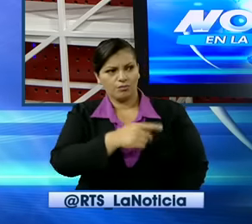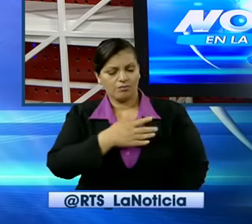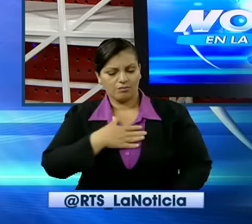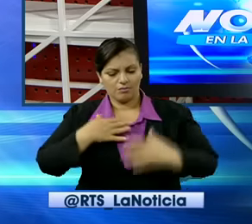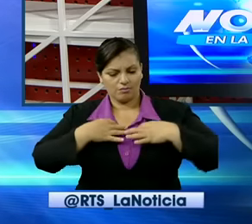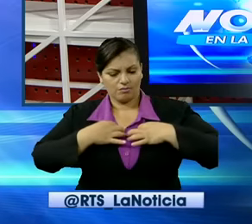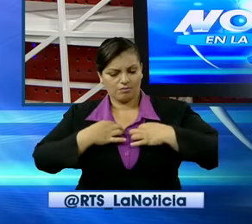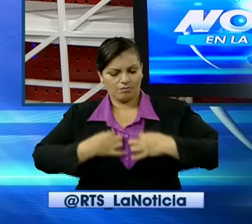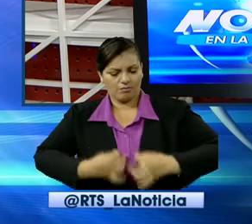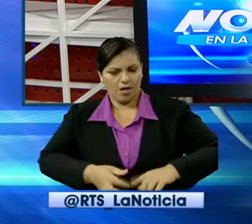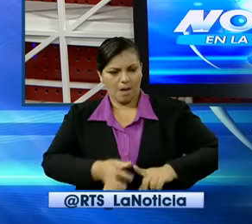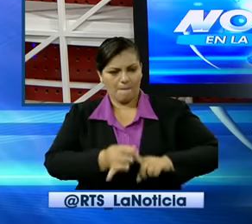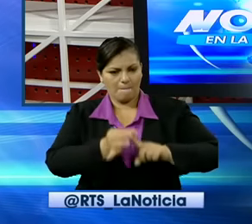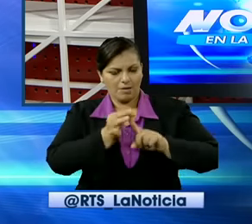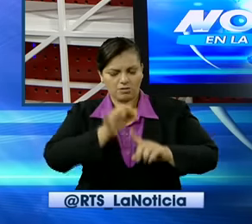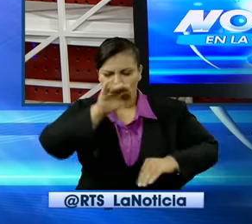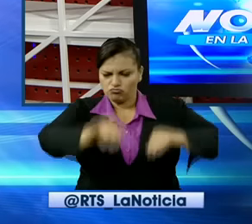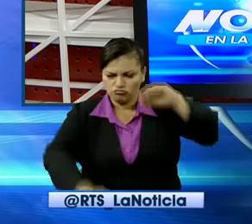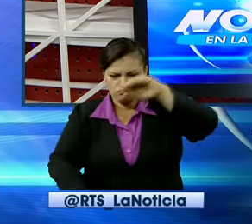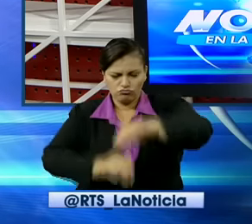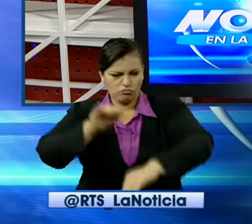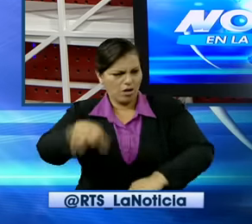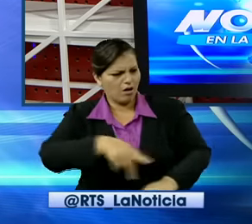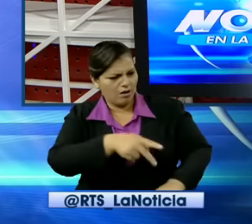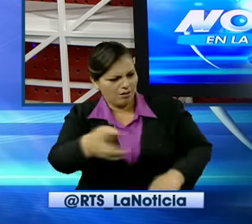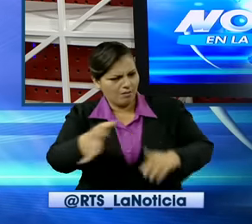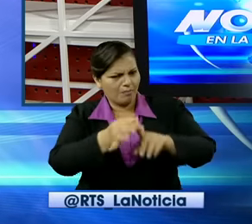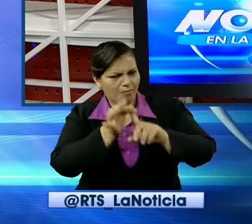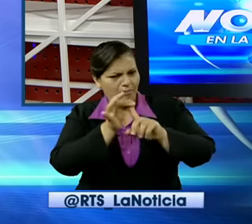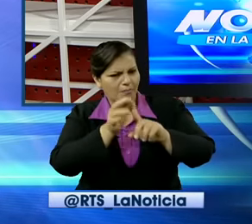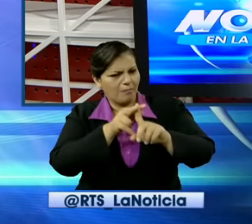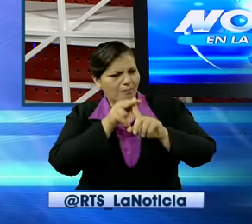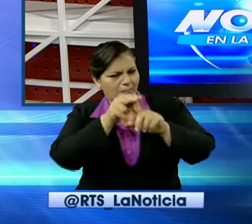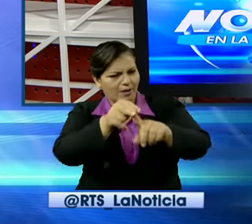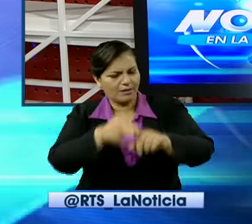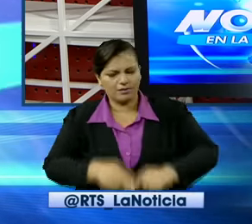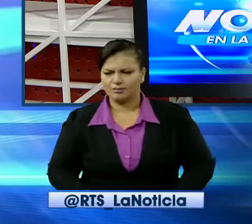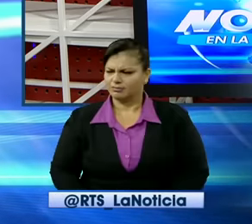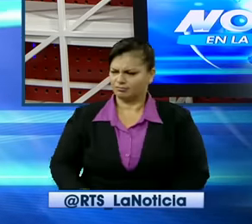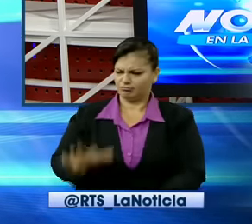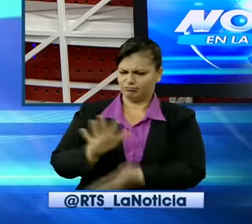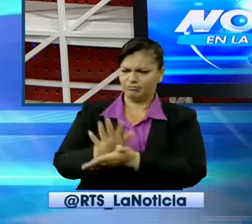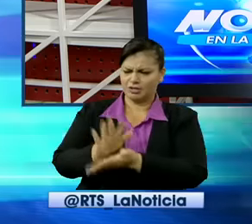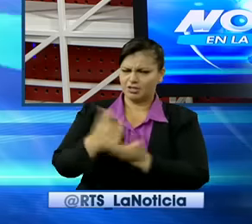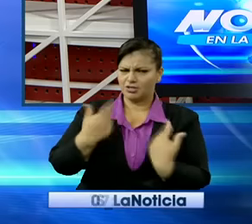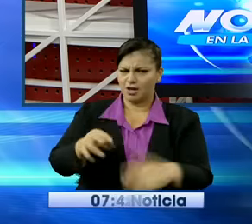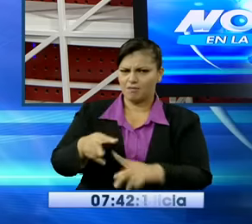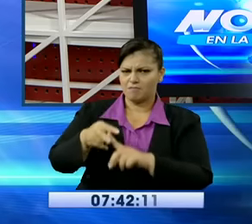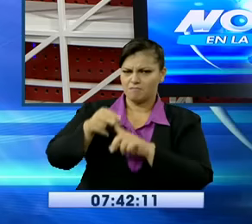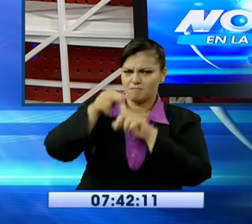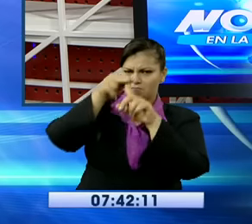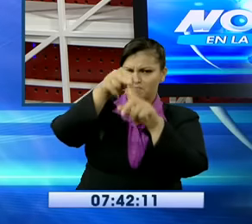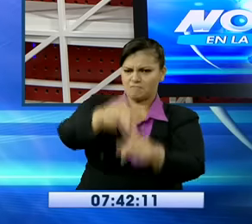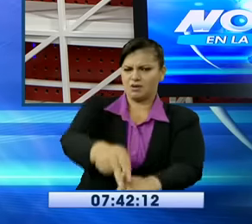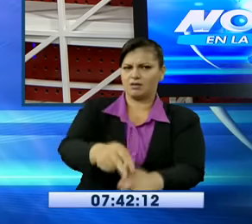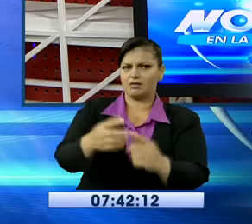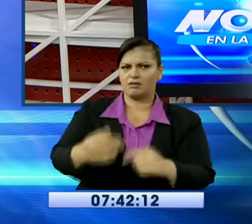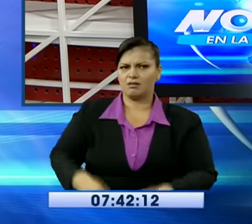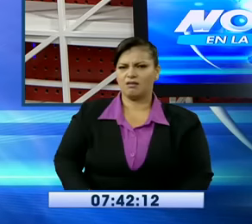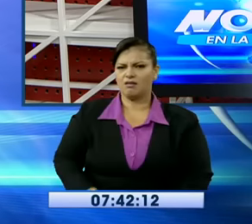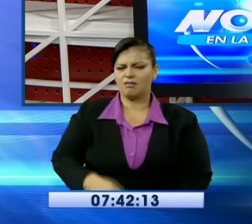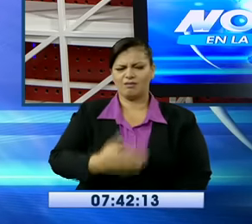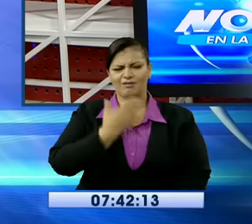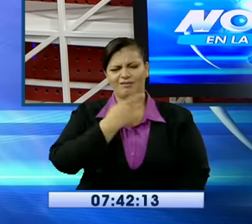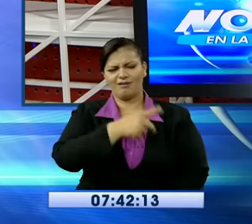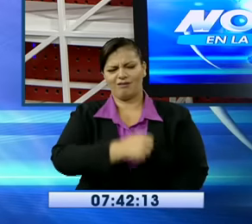poquito grande. Pero bueno, lo importante es que estás preparado, José. Es cierto eso, ¿verdad? No dejes que se te mete el agua en el cuerpo, pues sí te ahoga. Sí, me queda un poquito grande, pero ya vamos